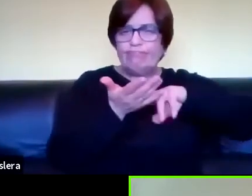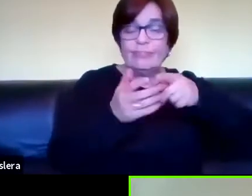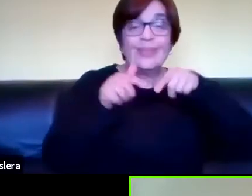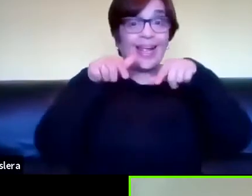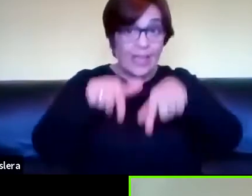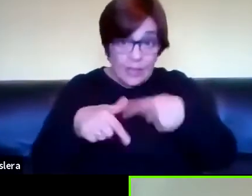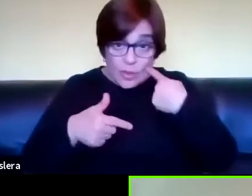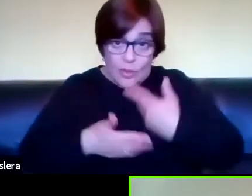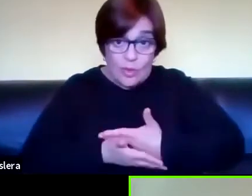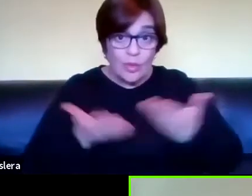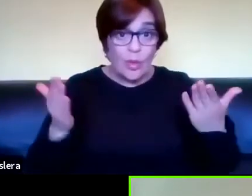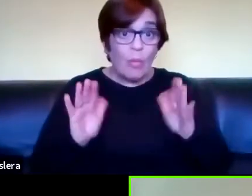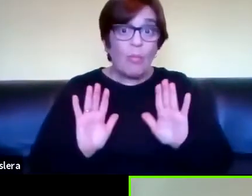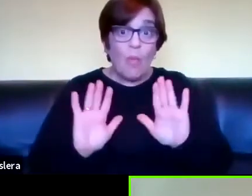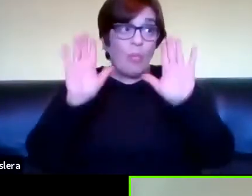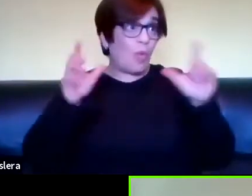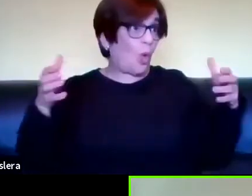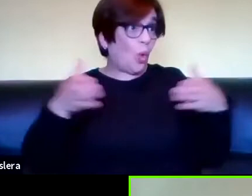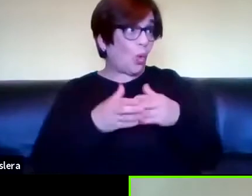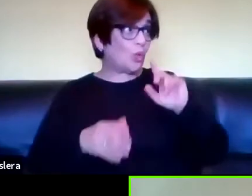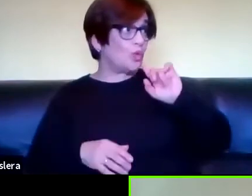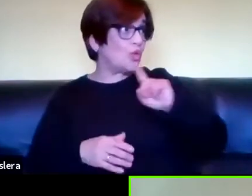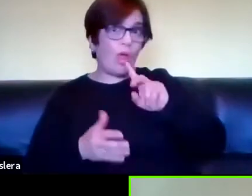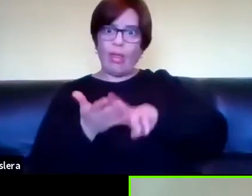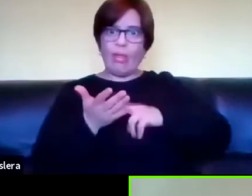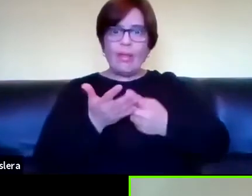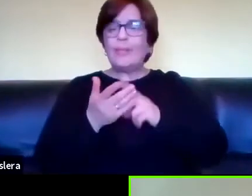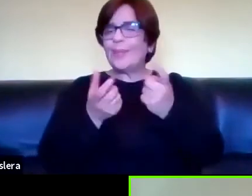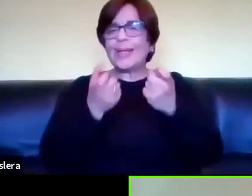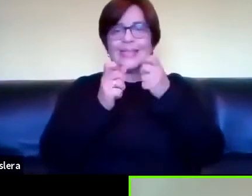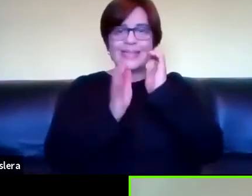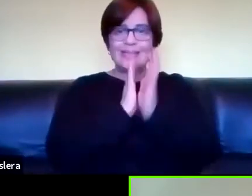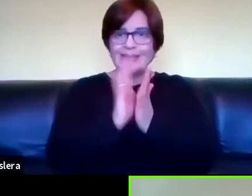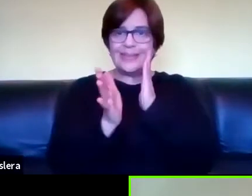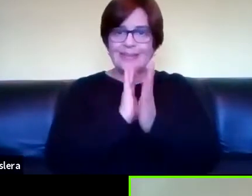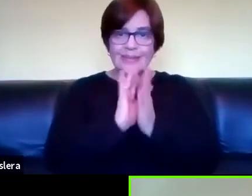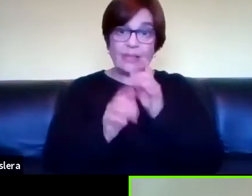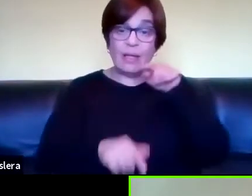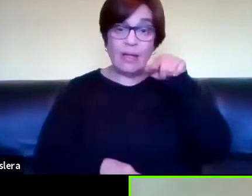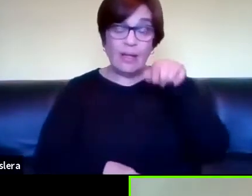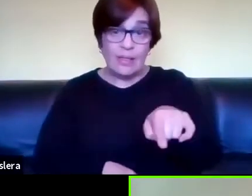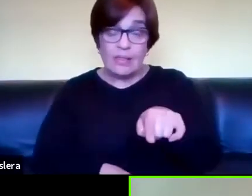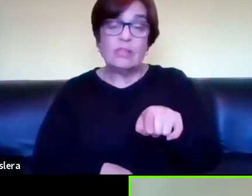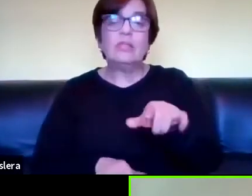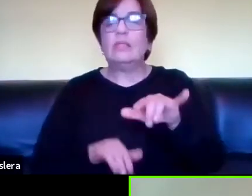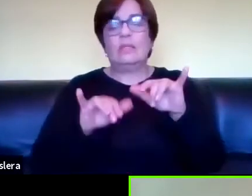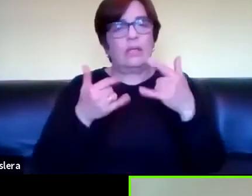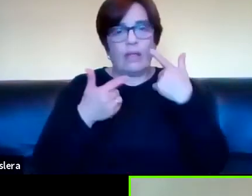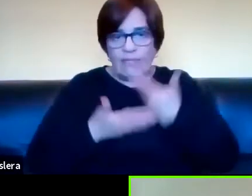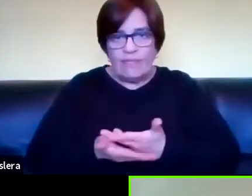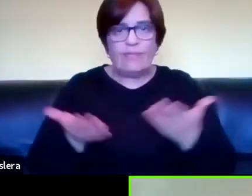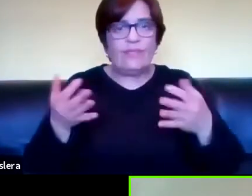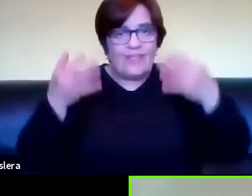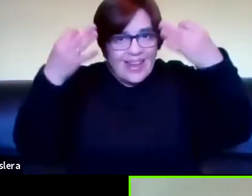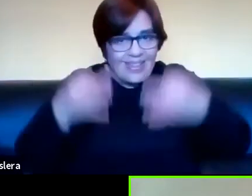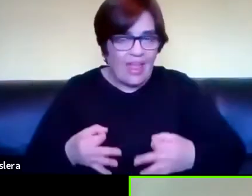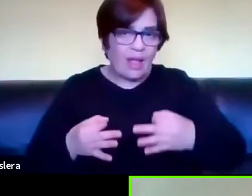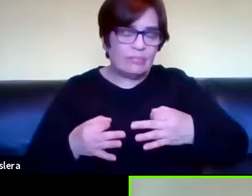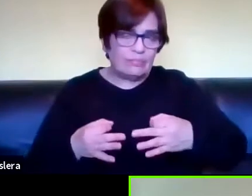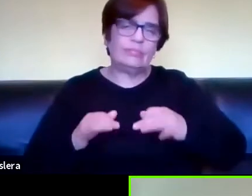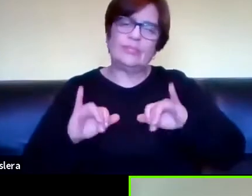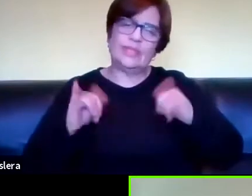indica que la comunidad sorda está pidiendo que todo se empiece a traducir a su lengua de señas eso indica que realmente se está consolidando